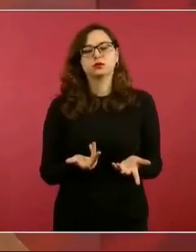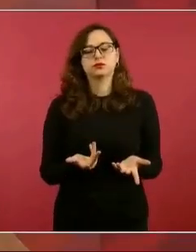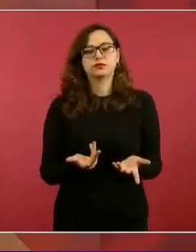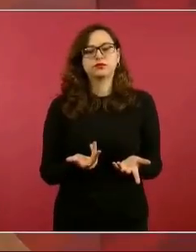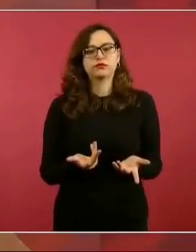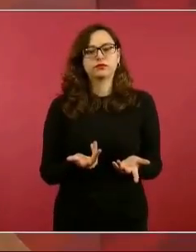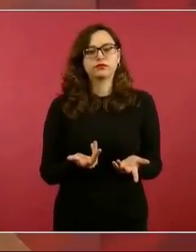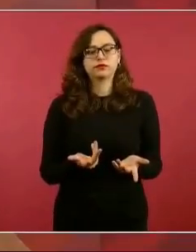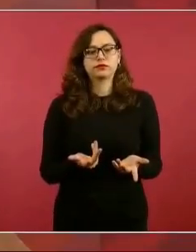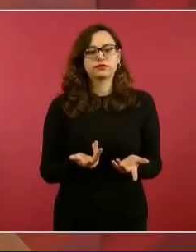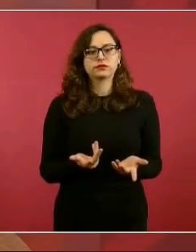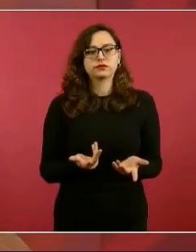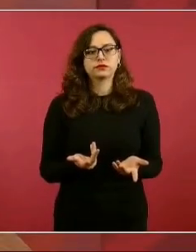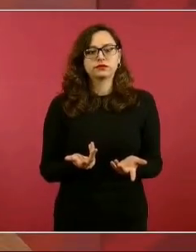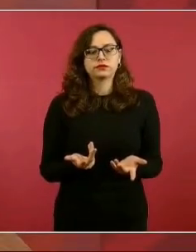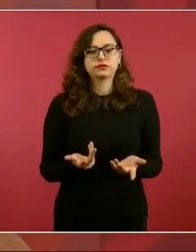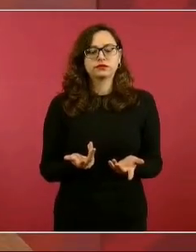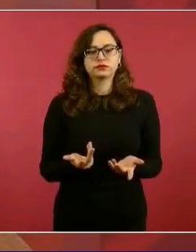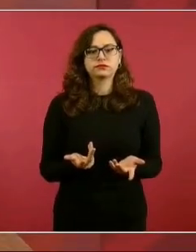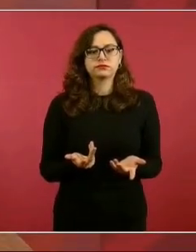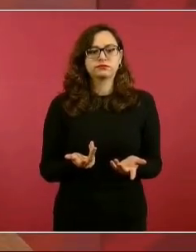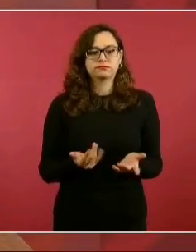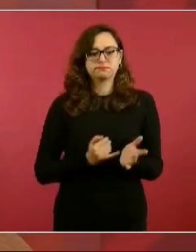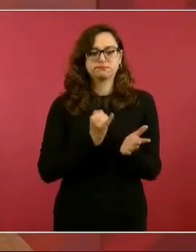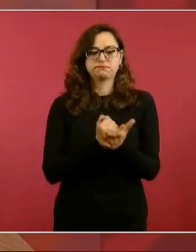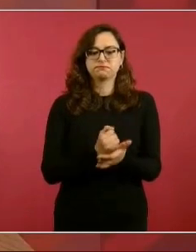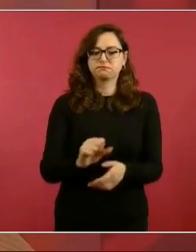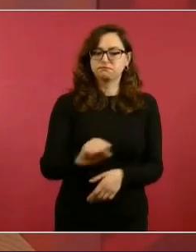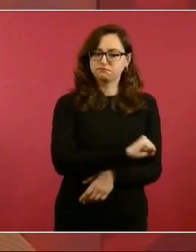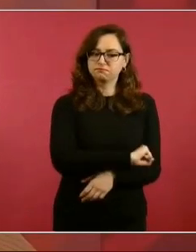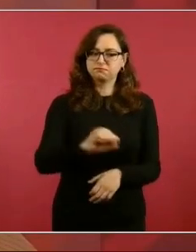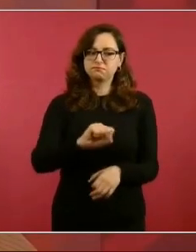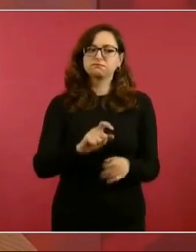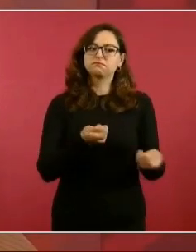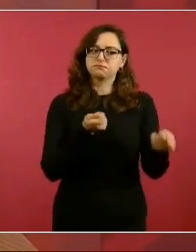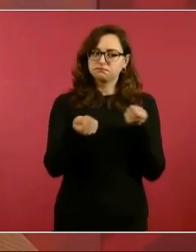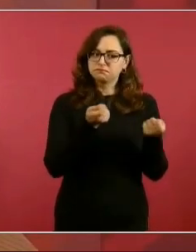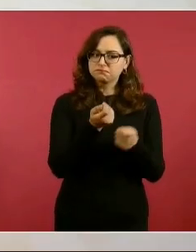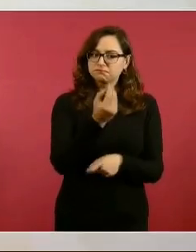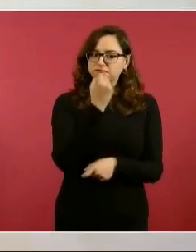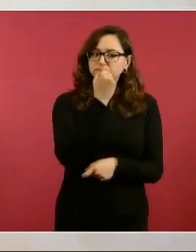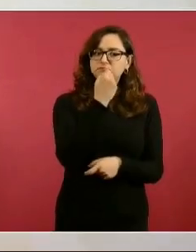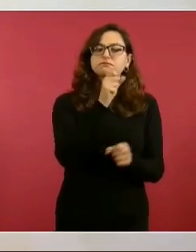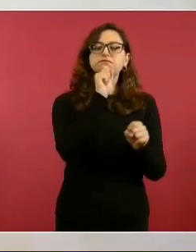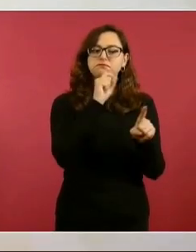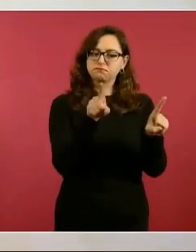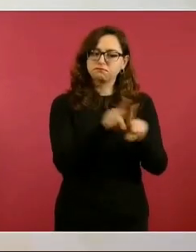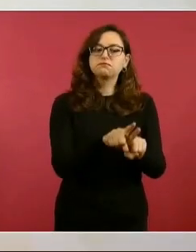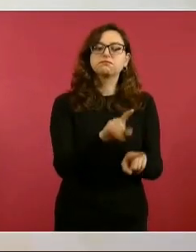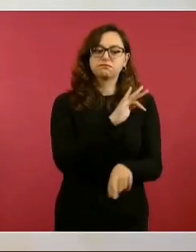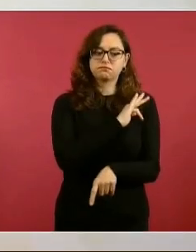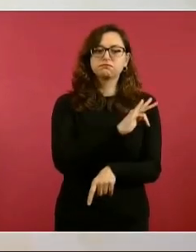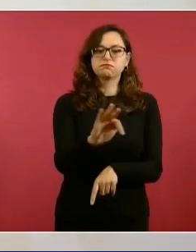y controlar la inflación, porque